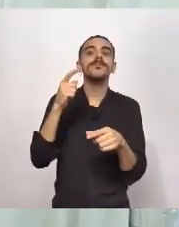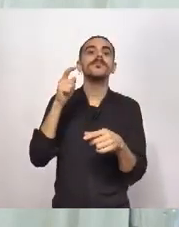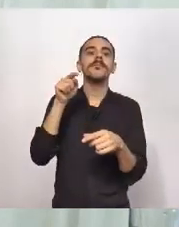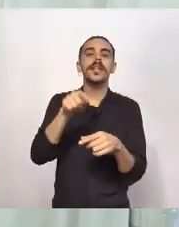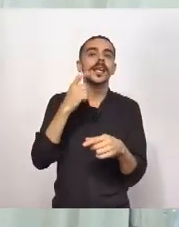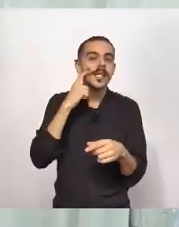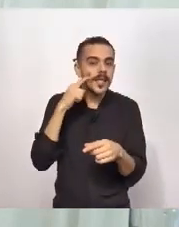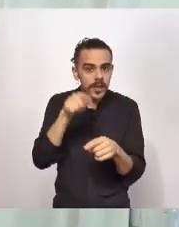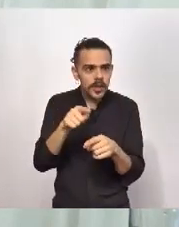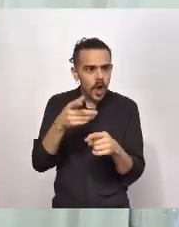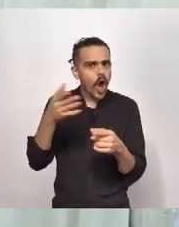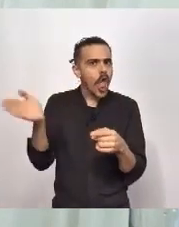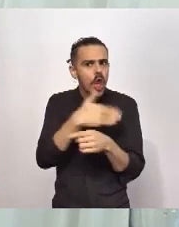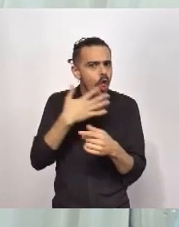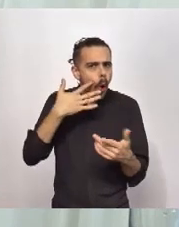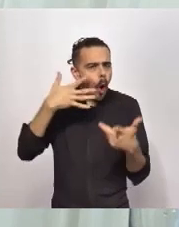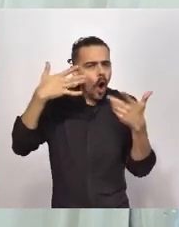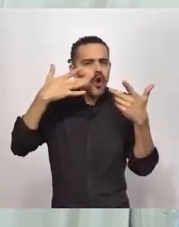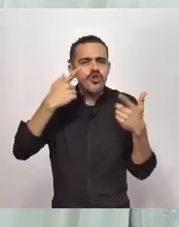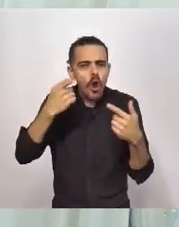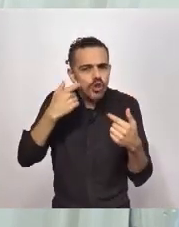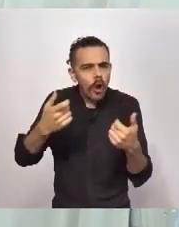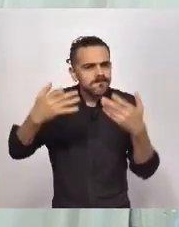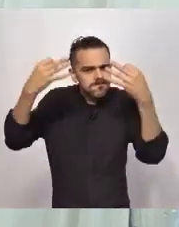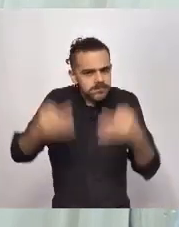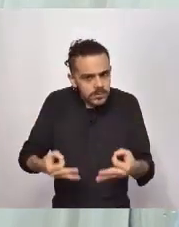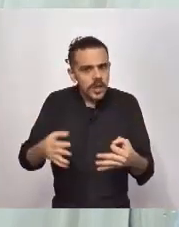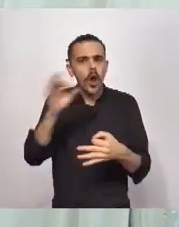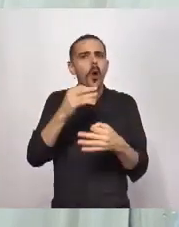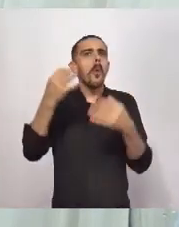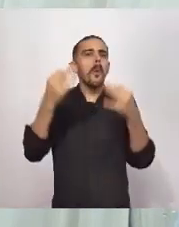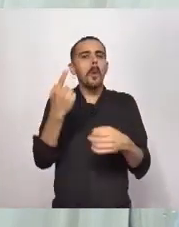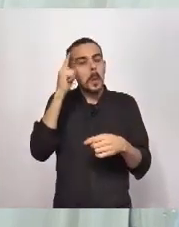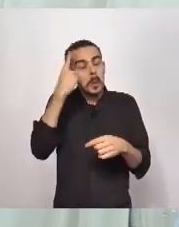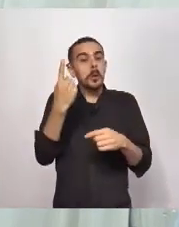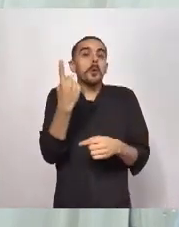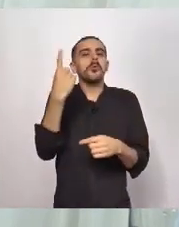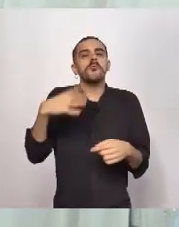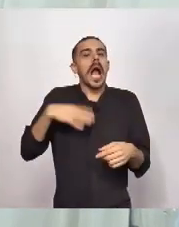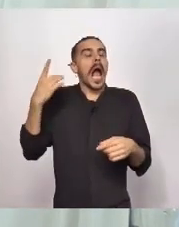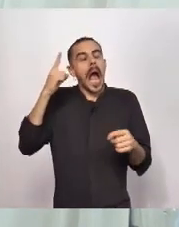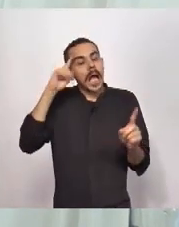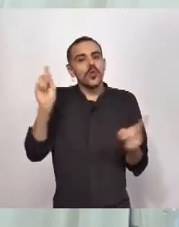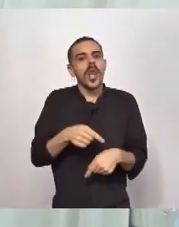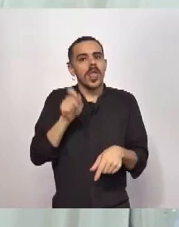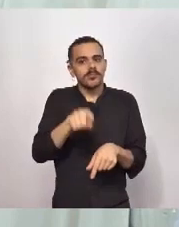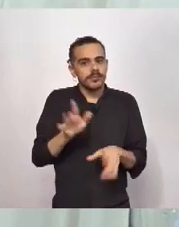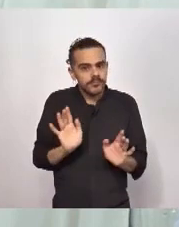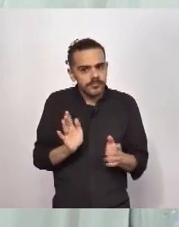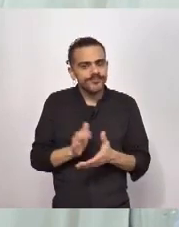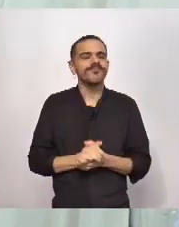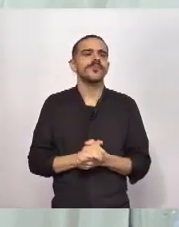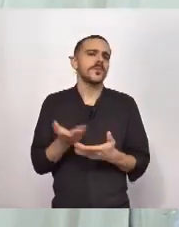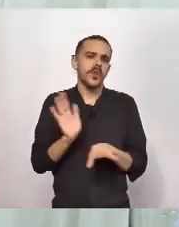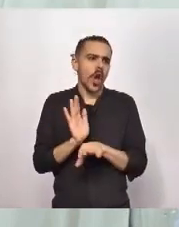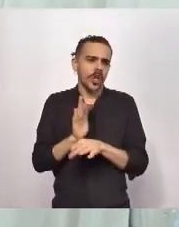pueden ser de dos lugares. Desde un primer momento se trabajó con los repatriados de fuera